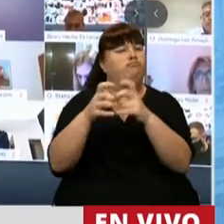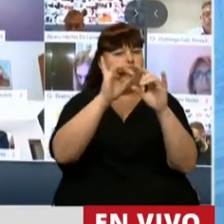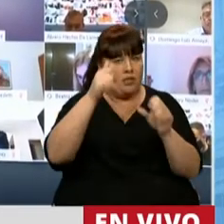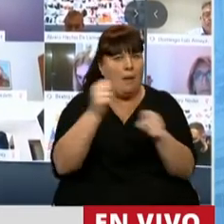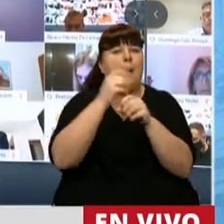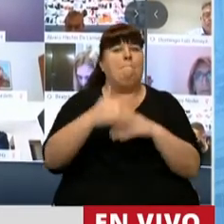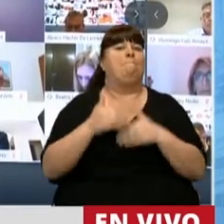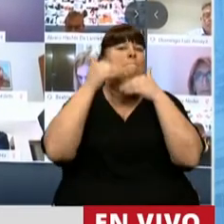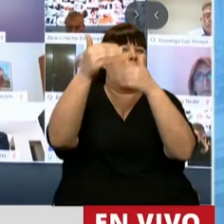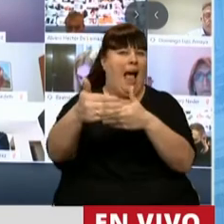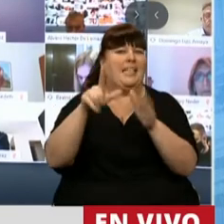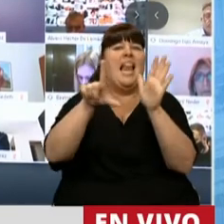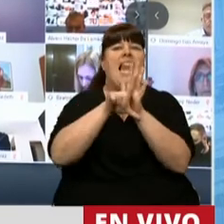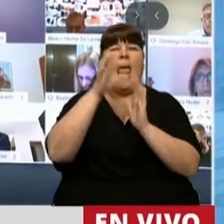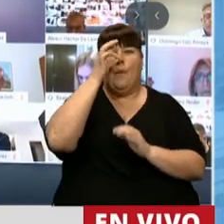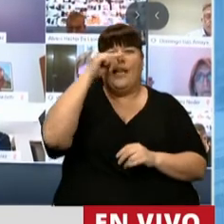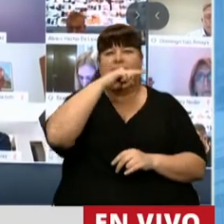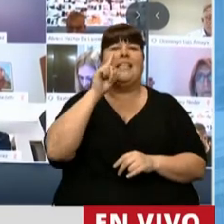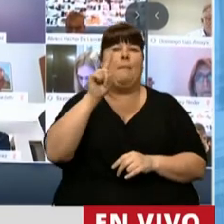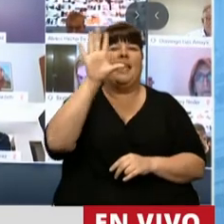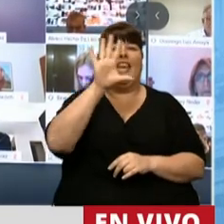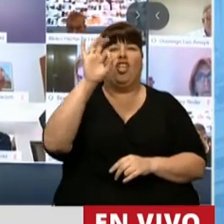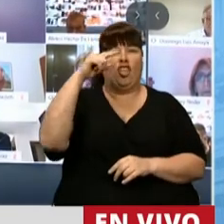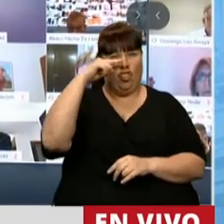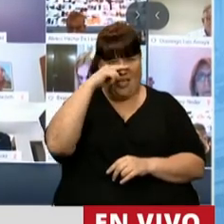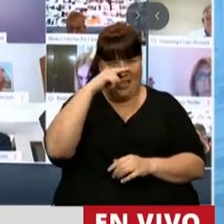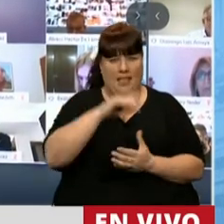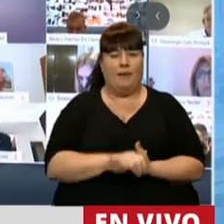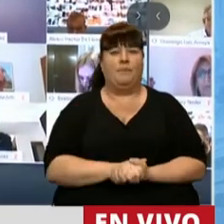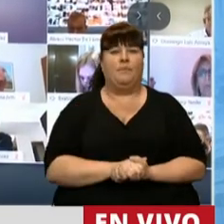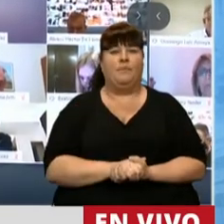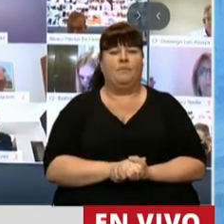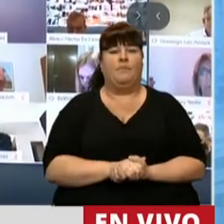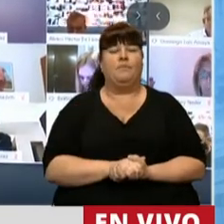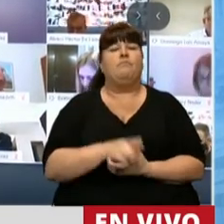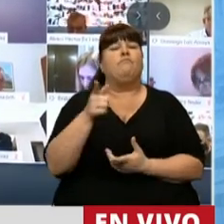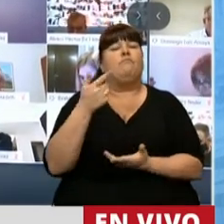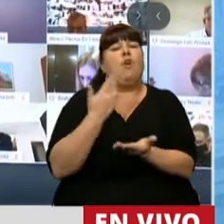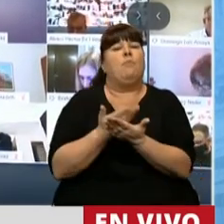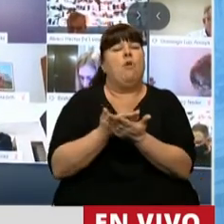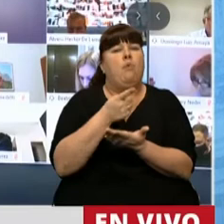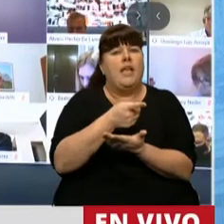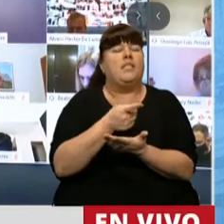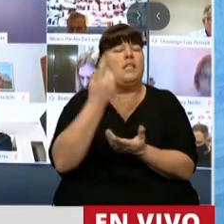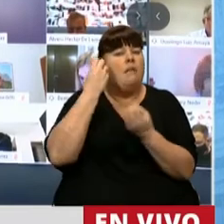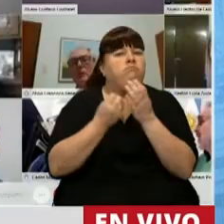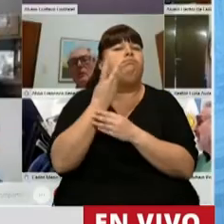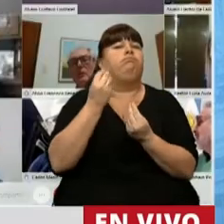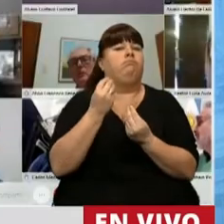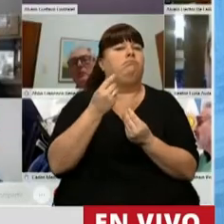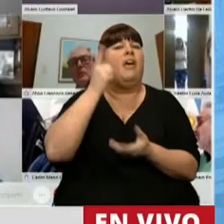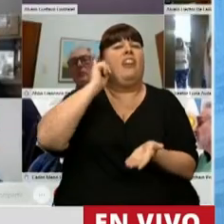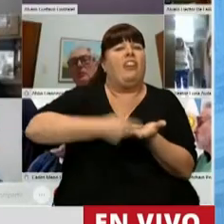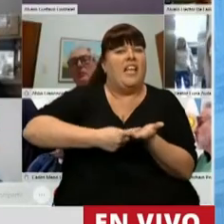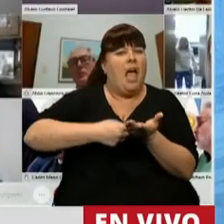extender la vigencia de esta ley 27.507. La iniciativa había recibido